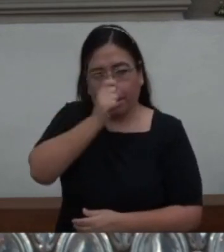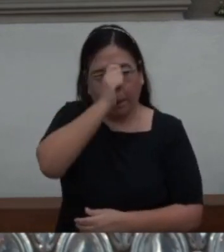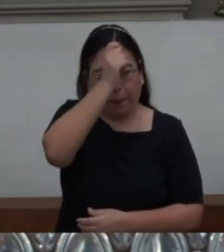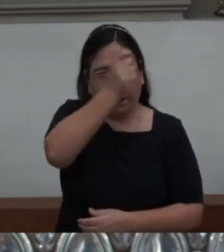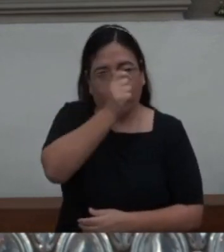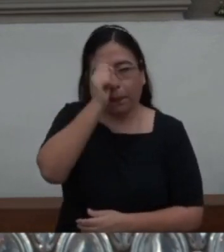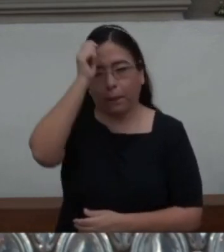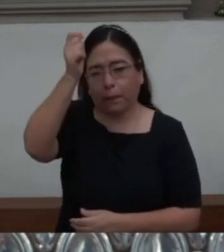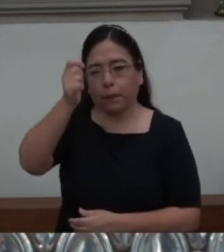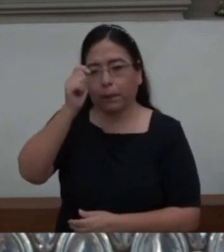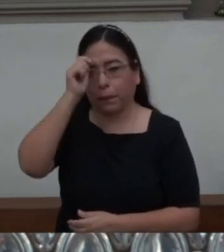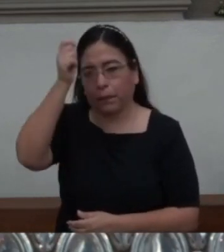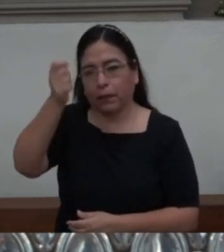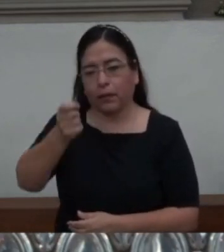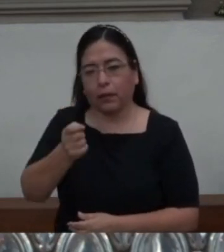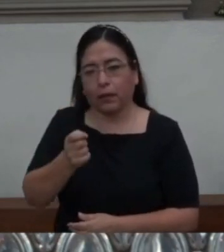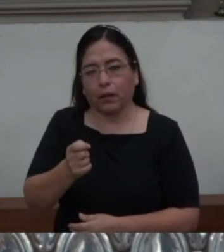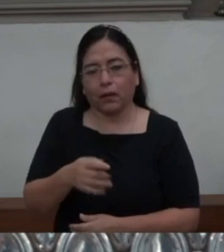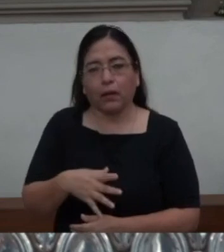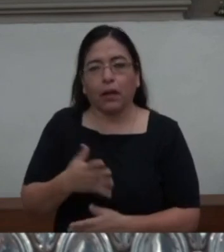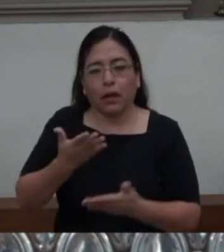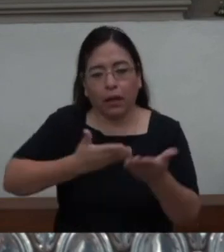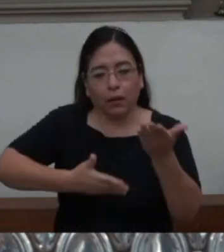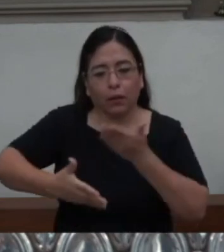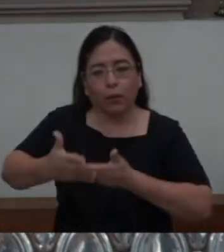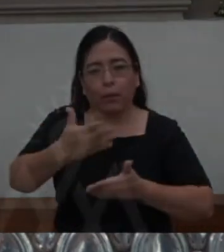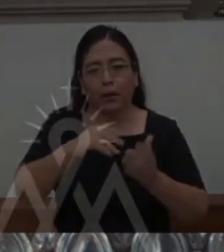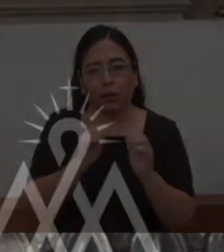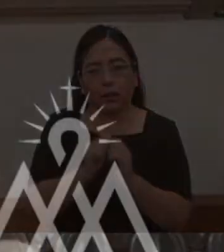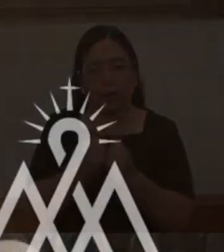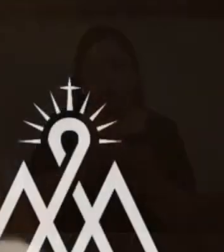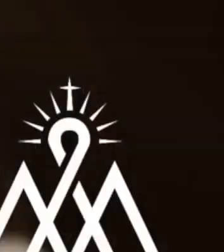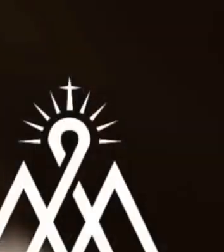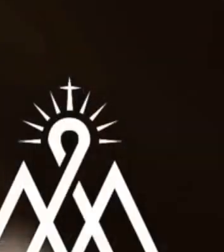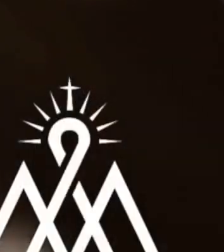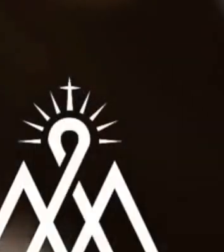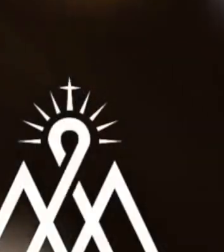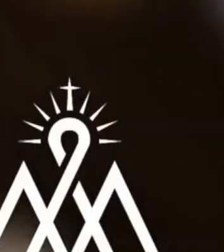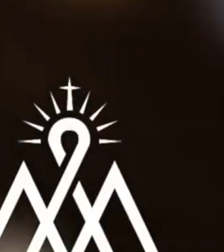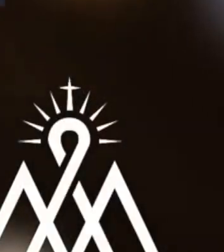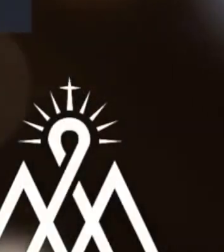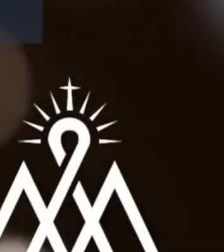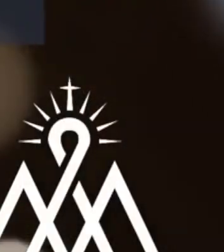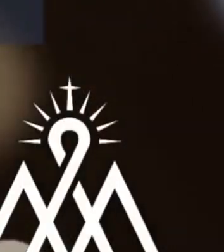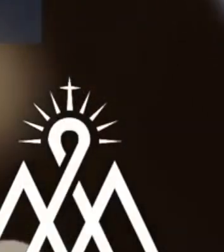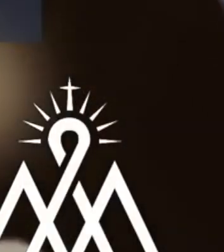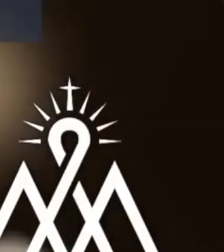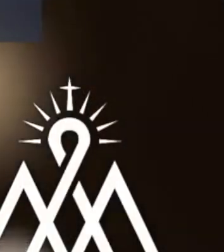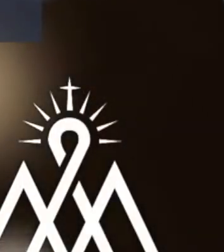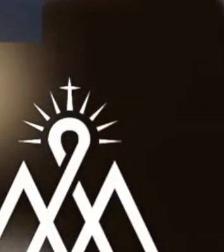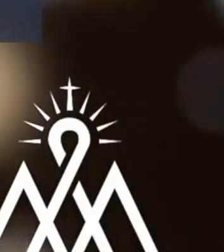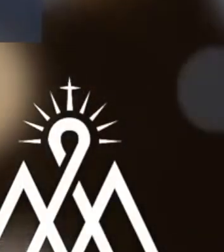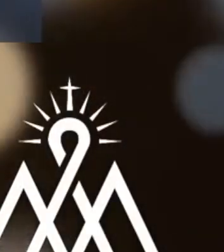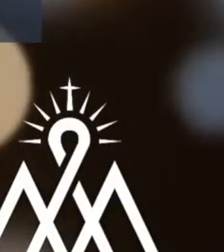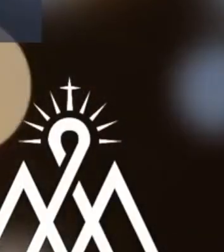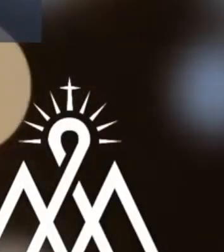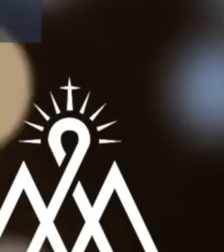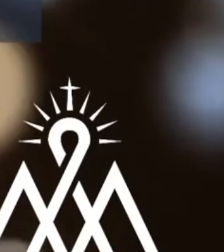A partir. Y a compartir. A A circunstan. a.